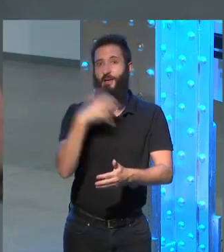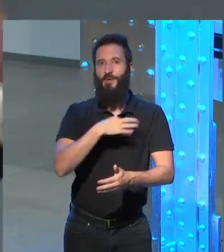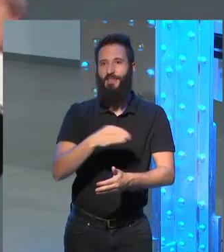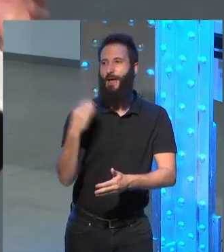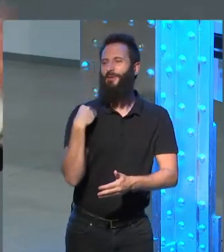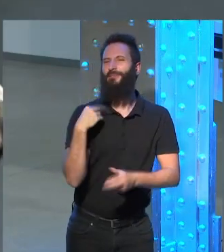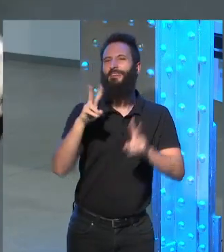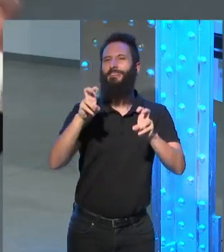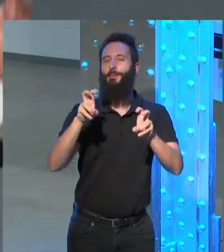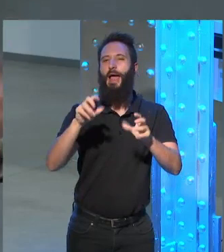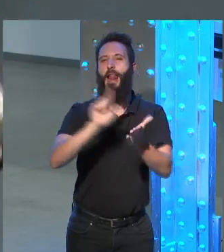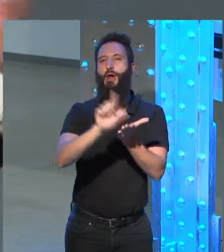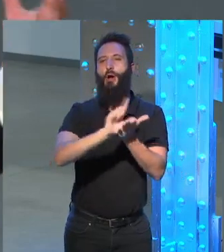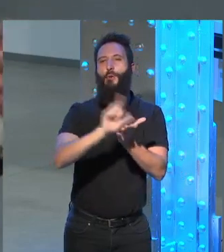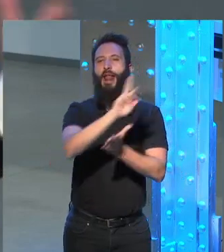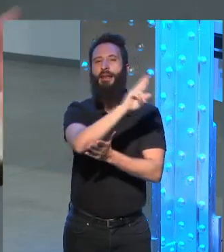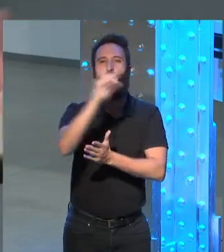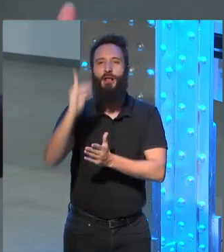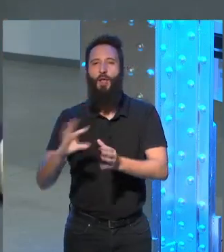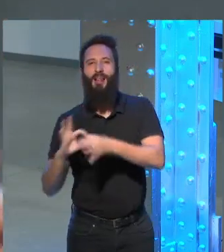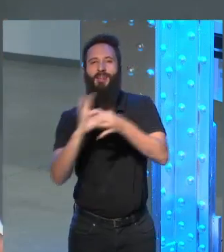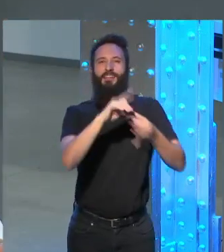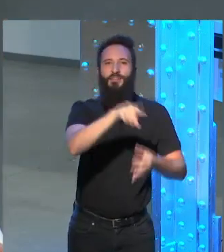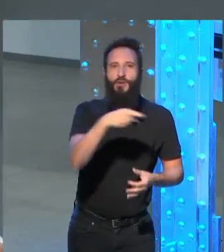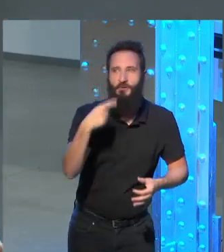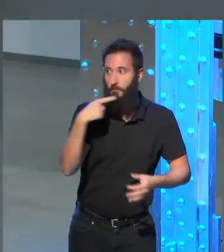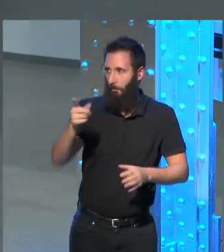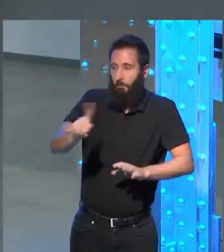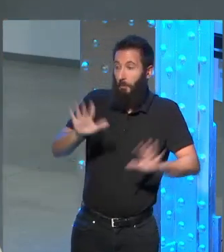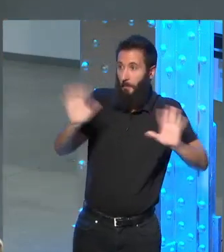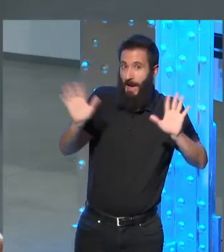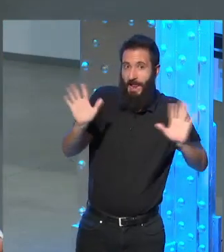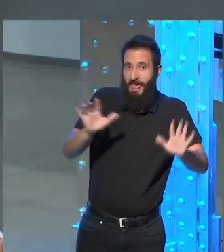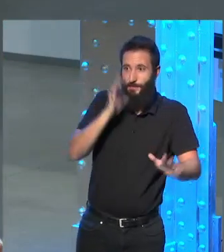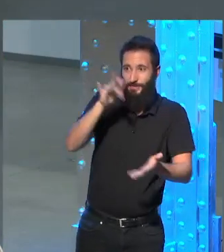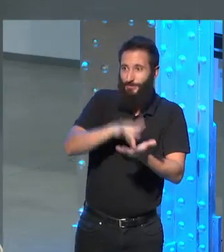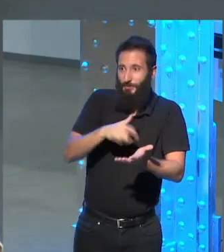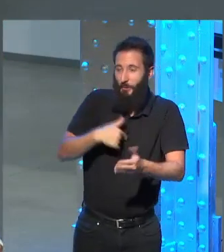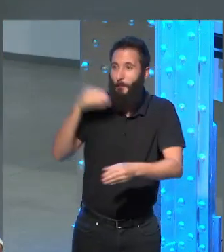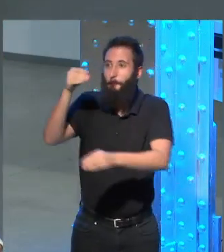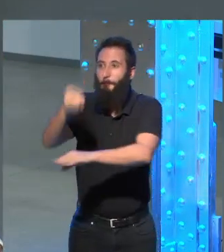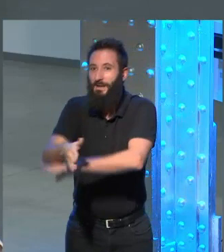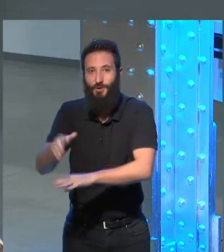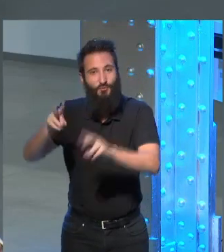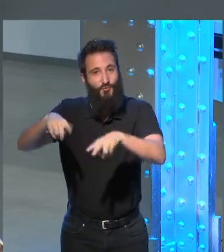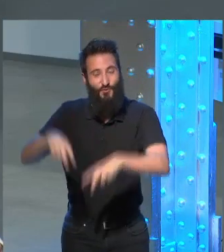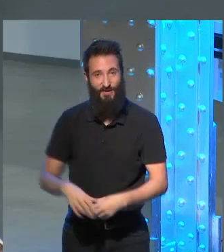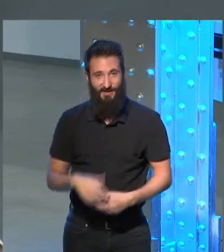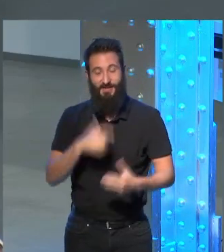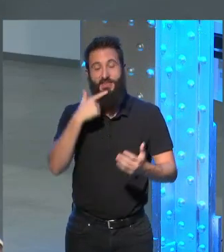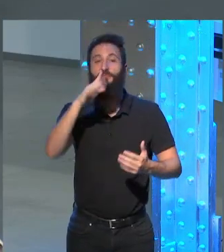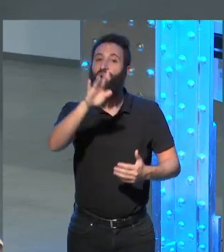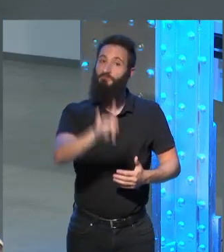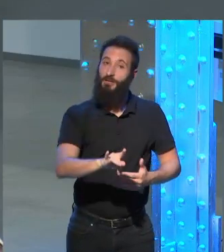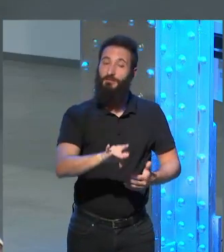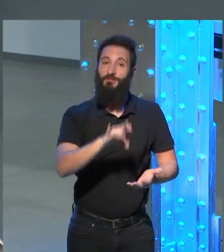República Dominicana pues hubiera dicho jamás nunca porque no he vivido jamás allí y entonces pues si me metía